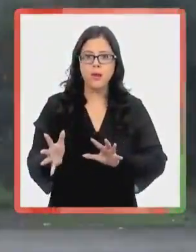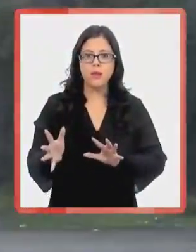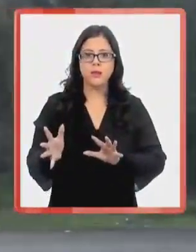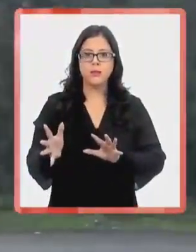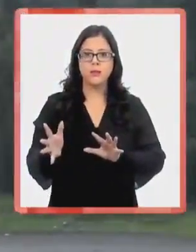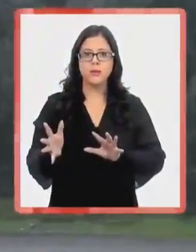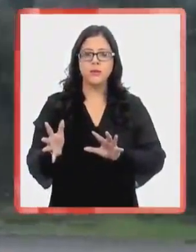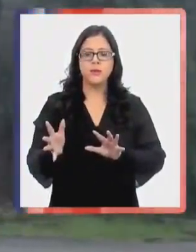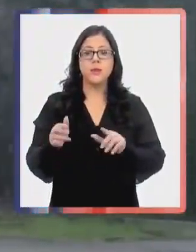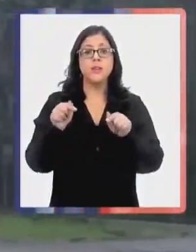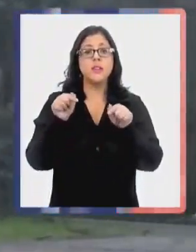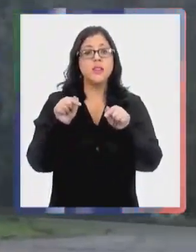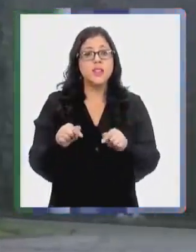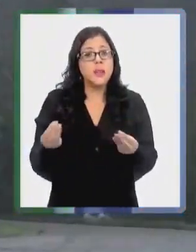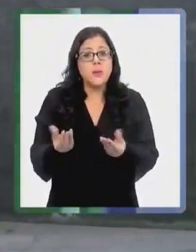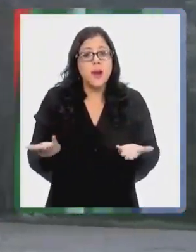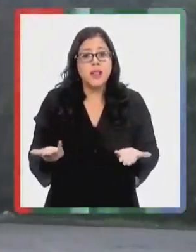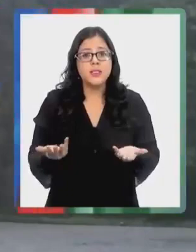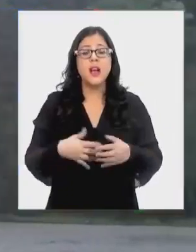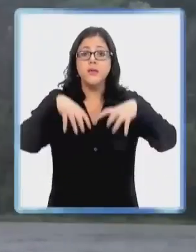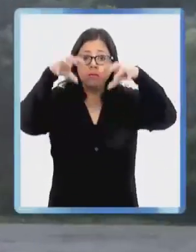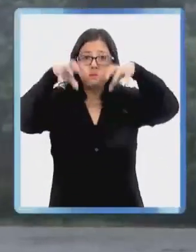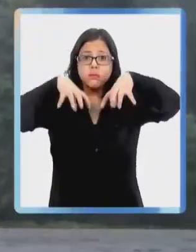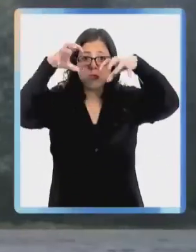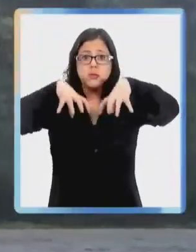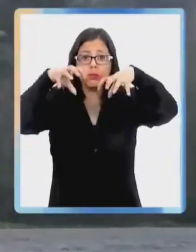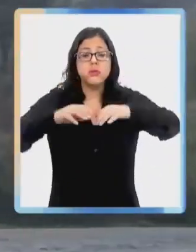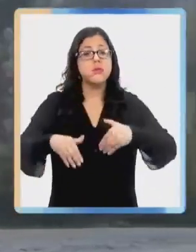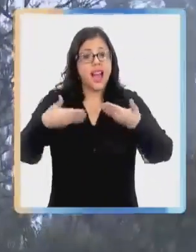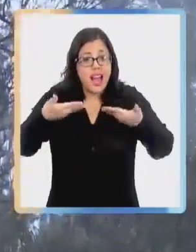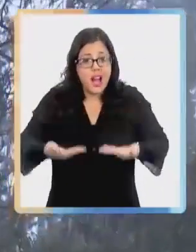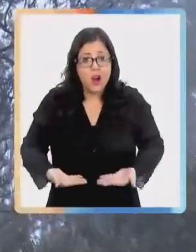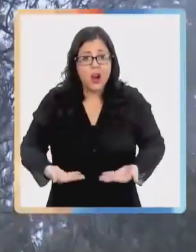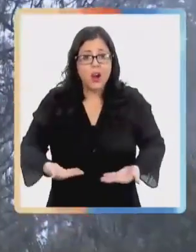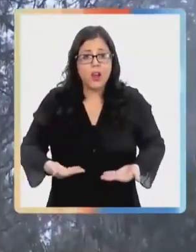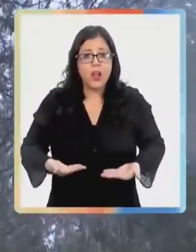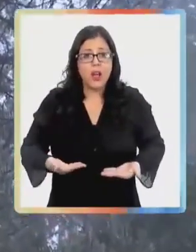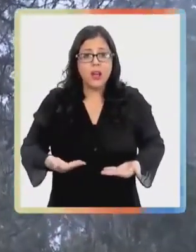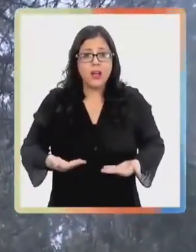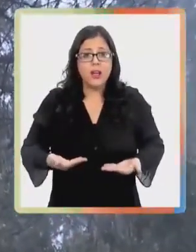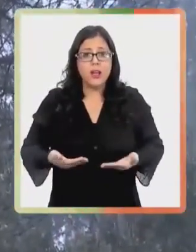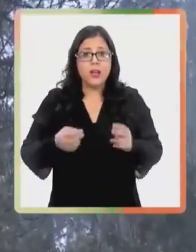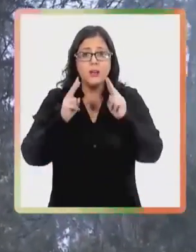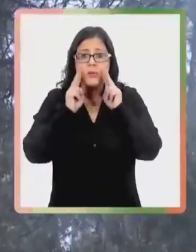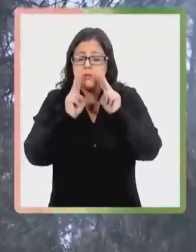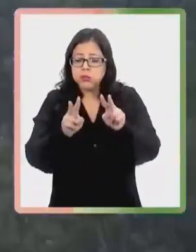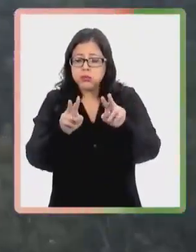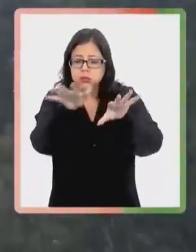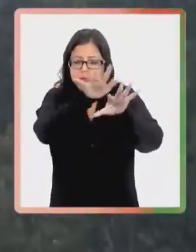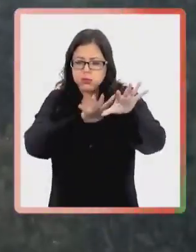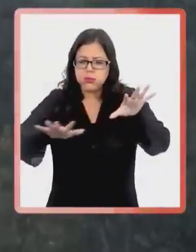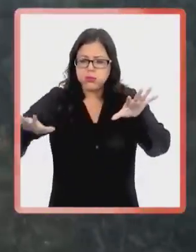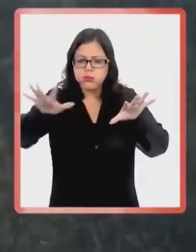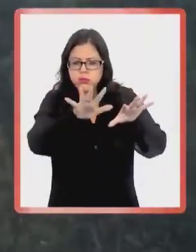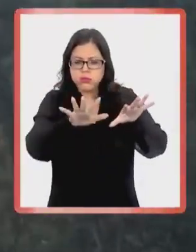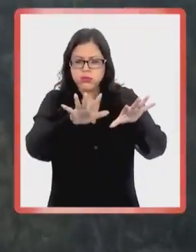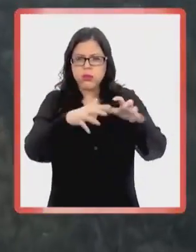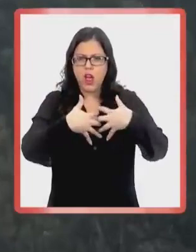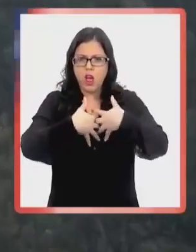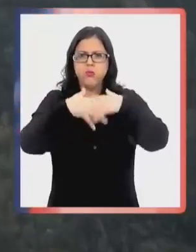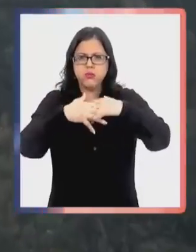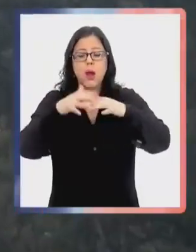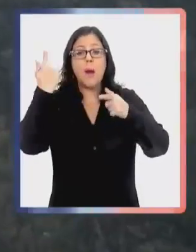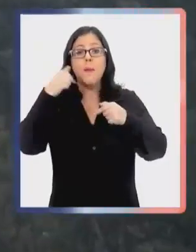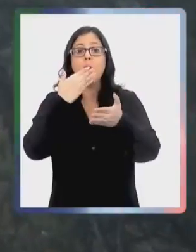Lo que ocurre es que los sistemas frontales en la actualidad, los modelos se ven muy potentes pero al llegar al continente bajan su